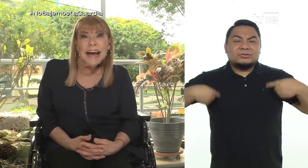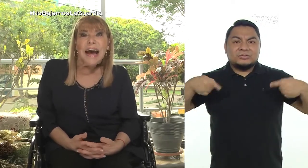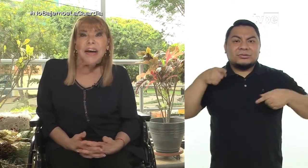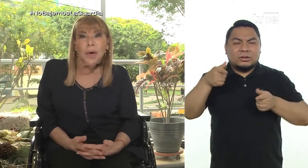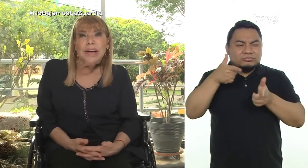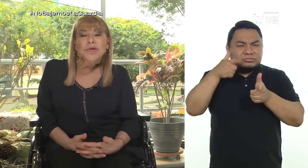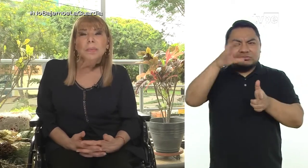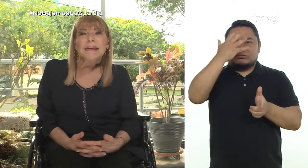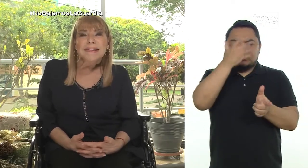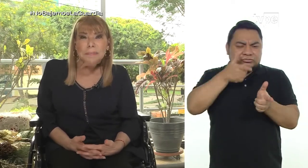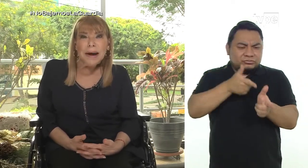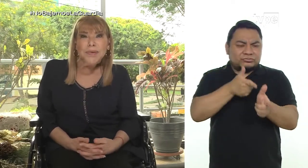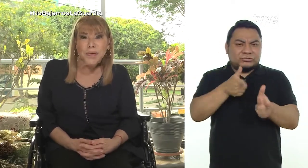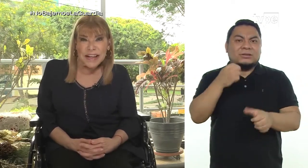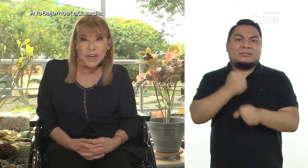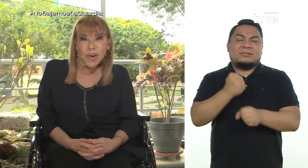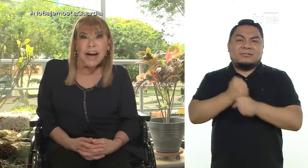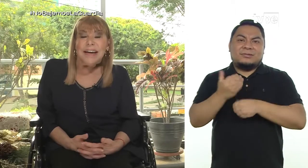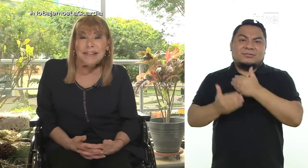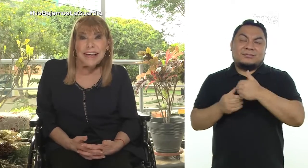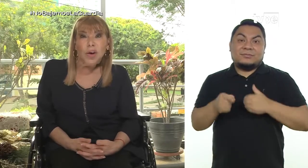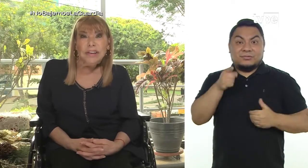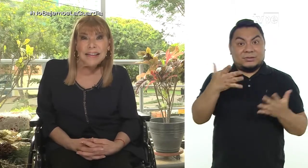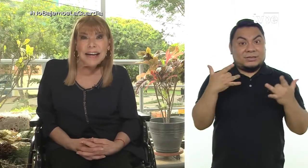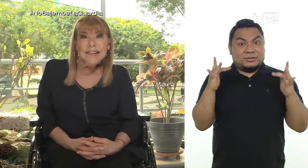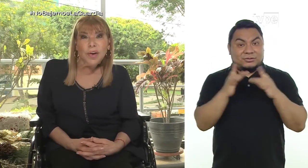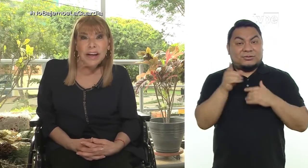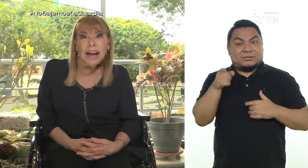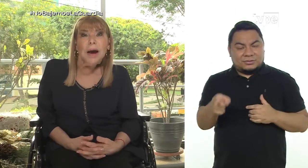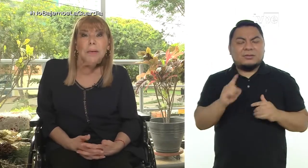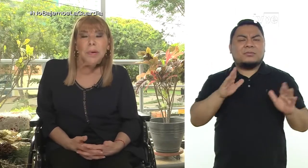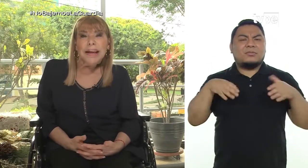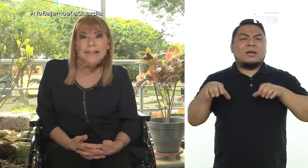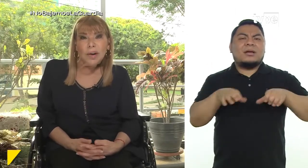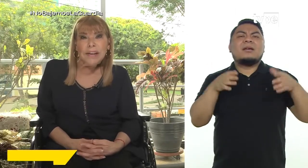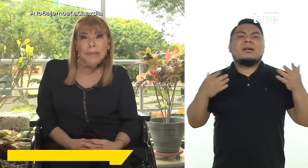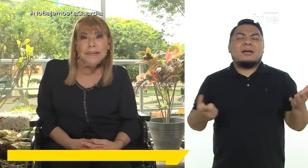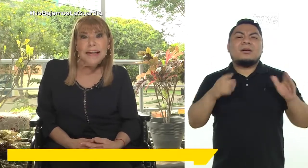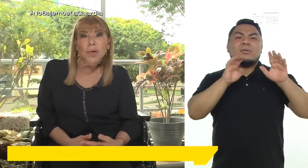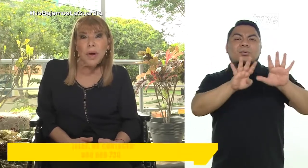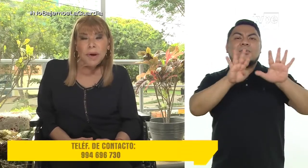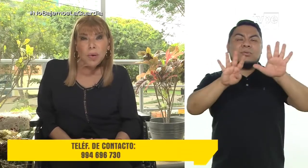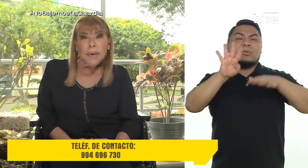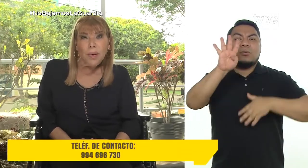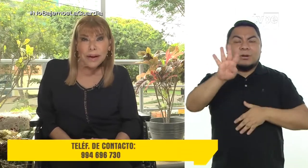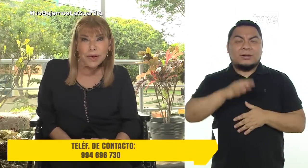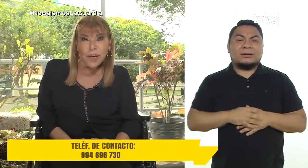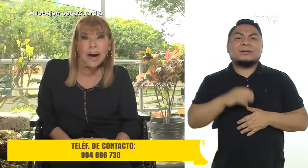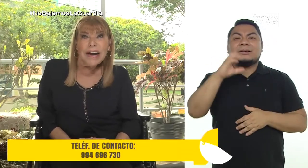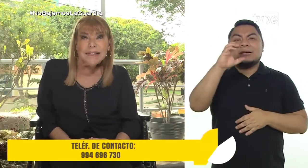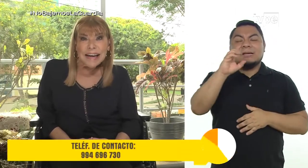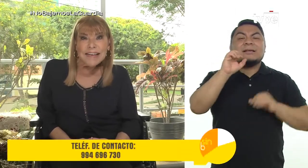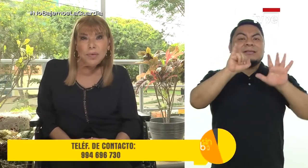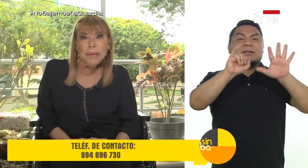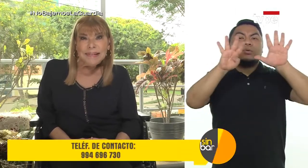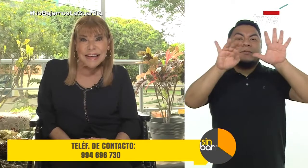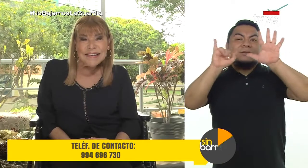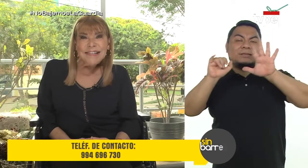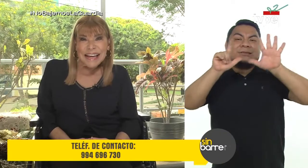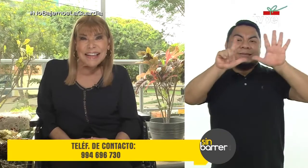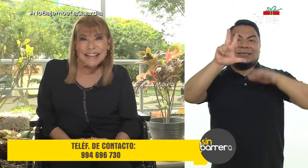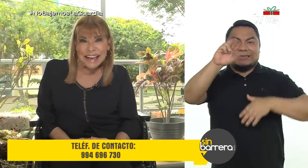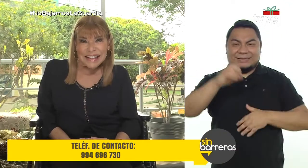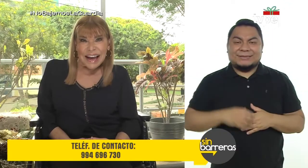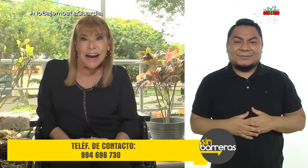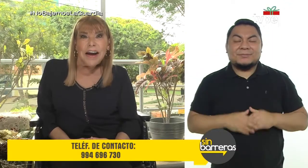de ruedas, que hoy es su principal sustento. Si quieren contactarse con él, pueden hacerlo a través del 994-696